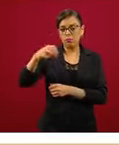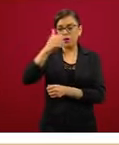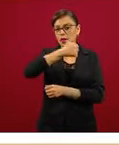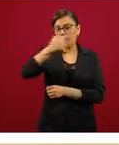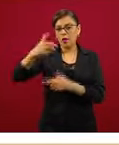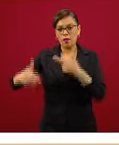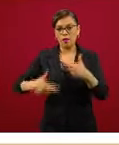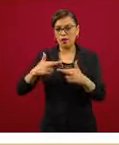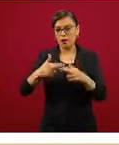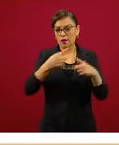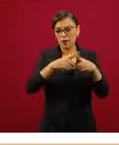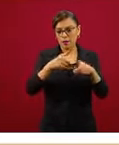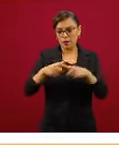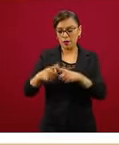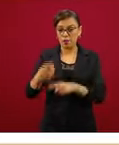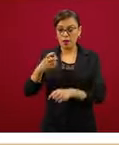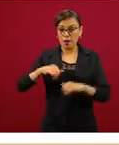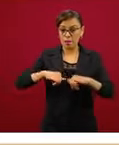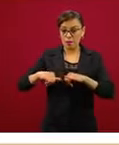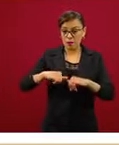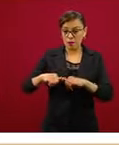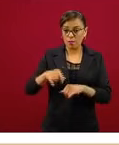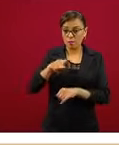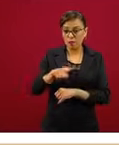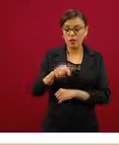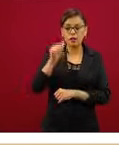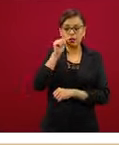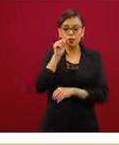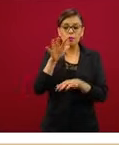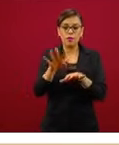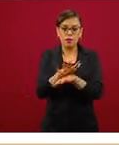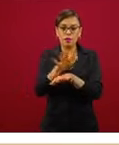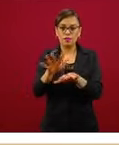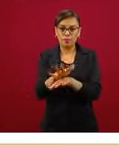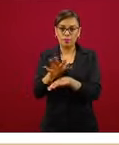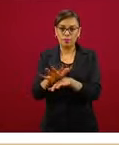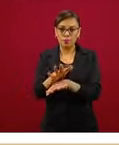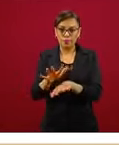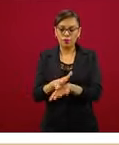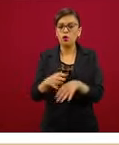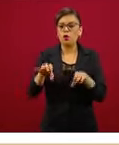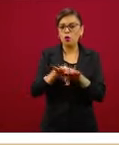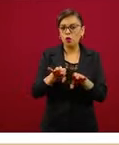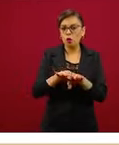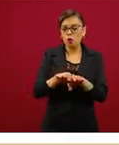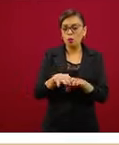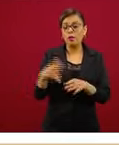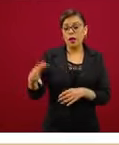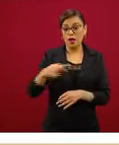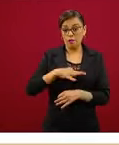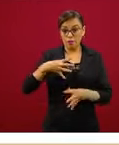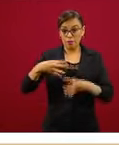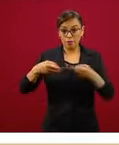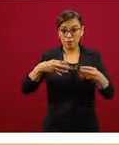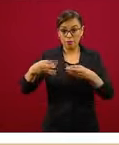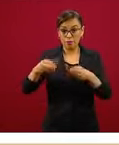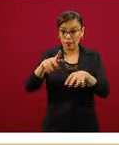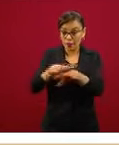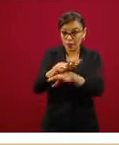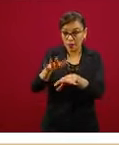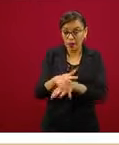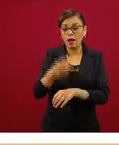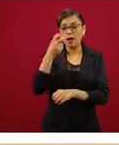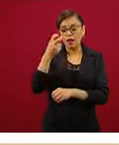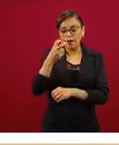de ayer y este mapa cambia de manera dinámica, cambia en la medida en que cambia la epidemia y cambia la